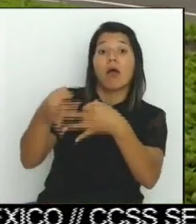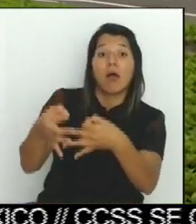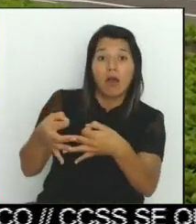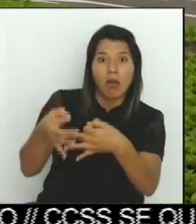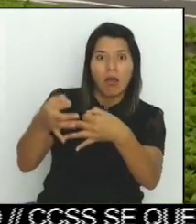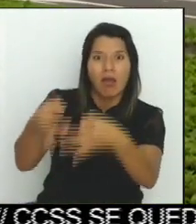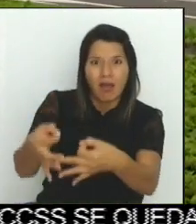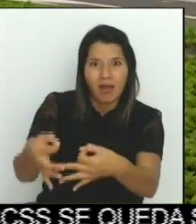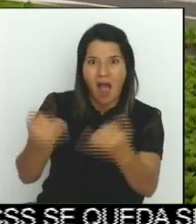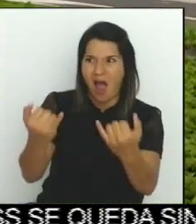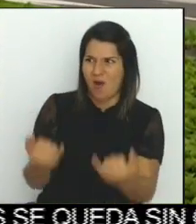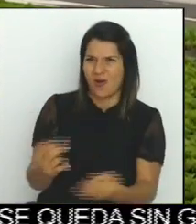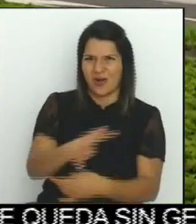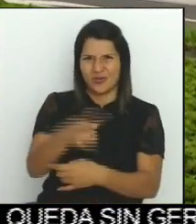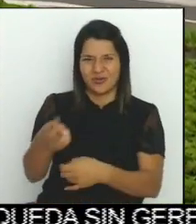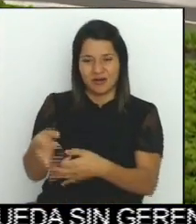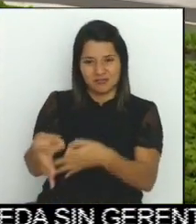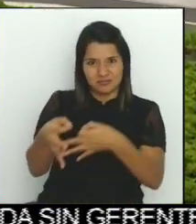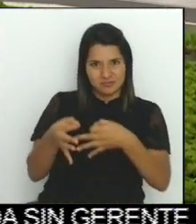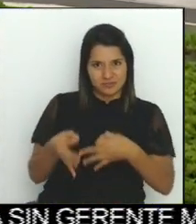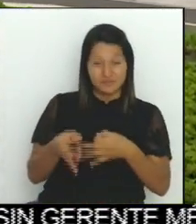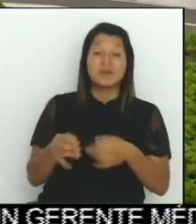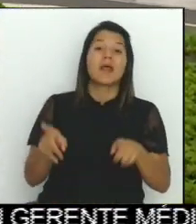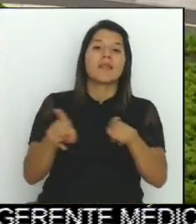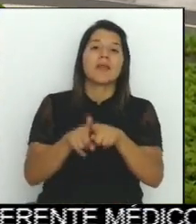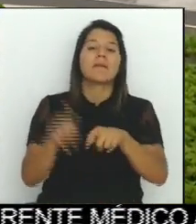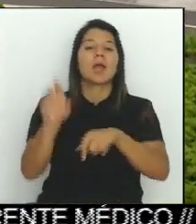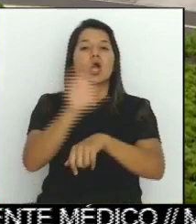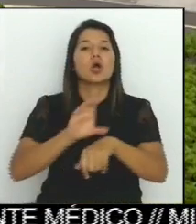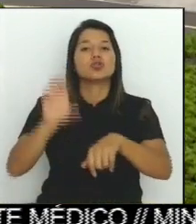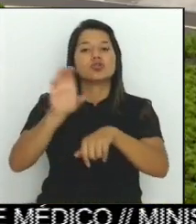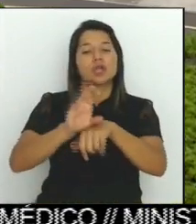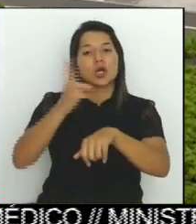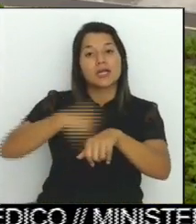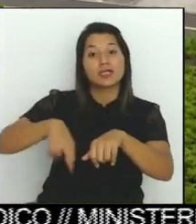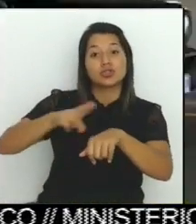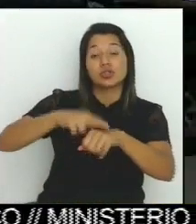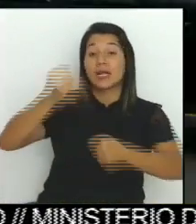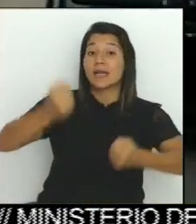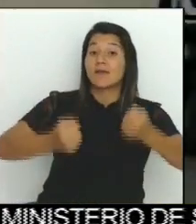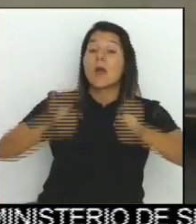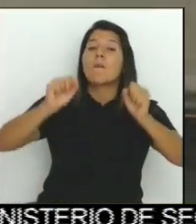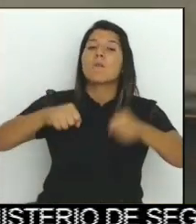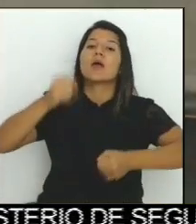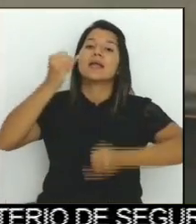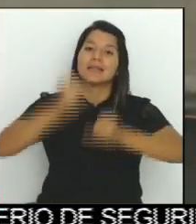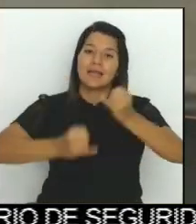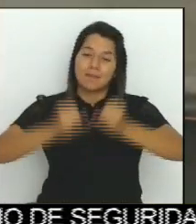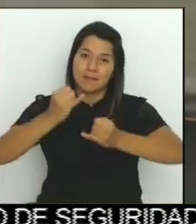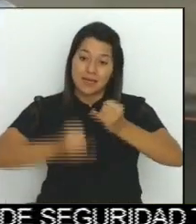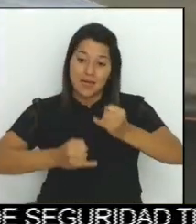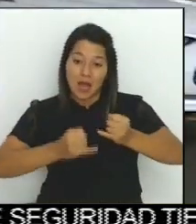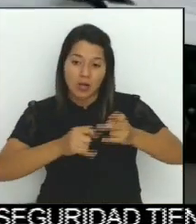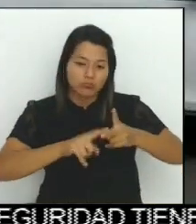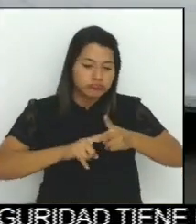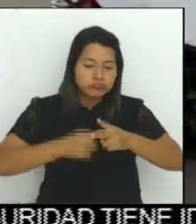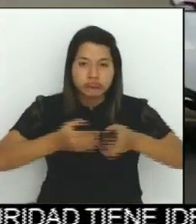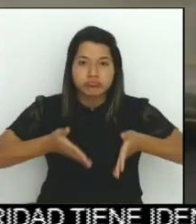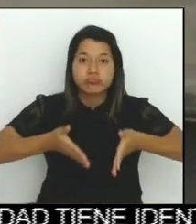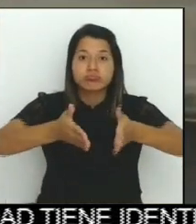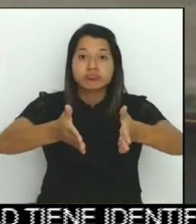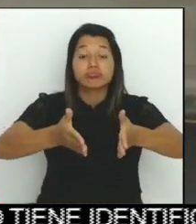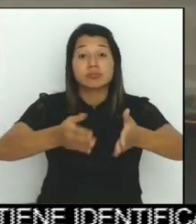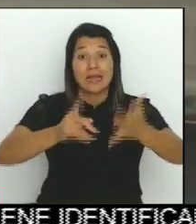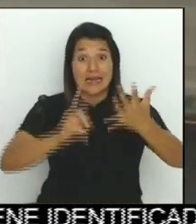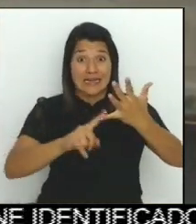se anunció que el Consejo Nacional de Vialidad podrá finalizar las obras de la unidad funcional 5, la última sección